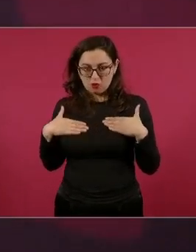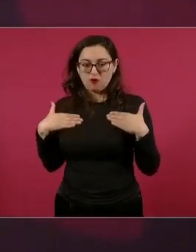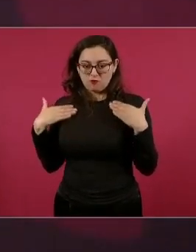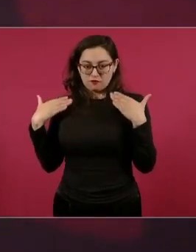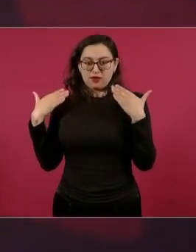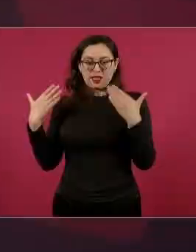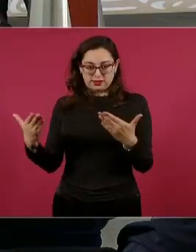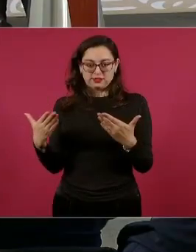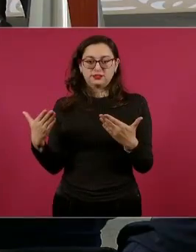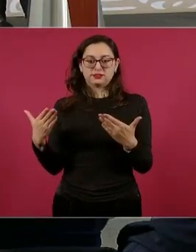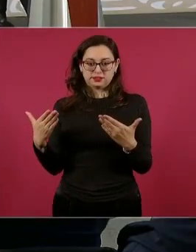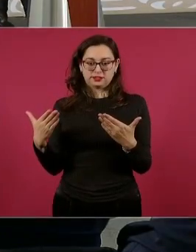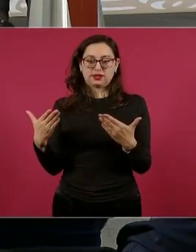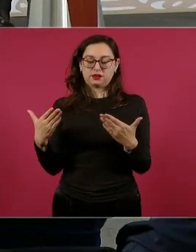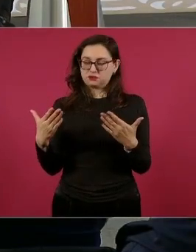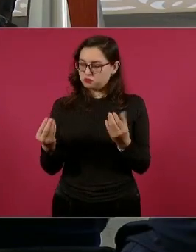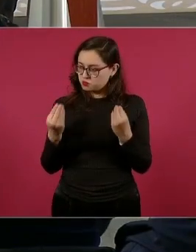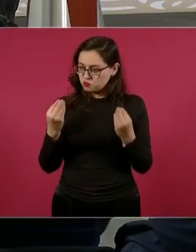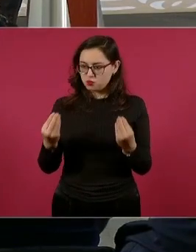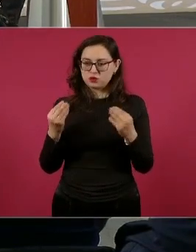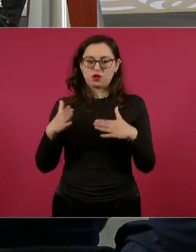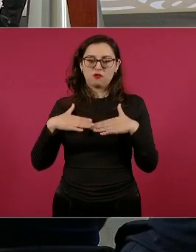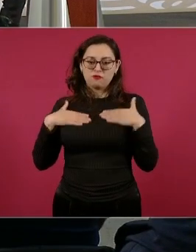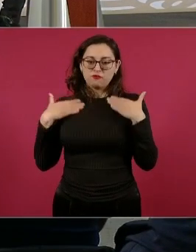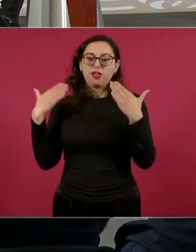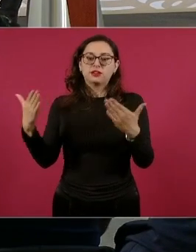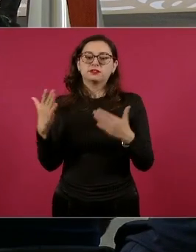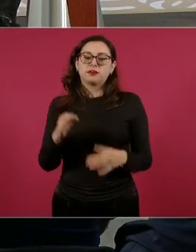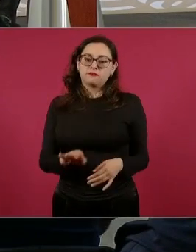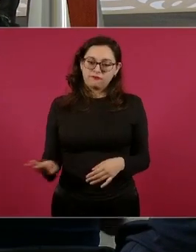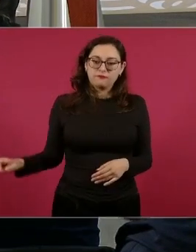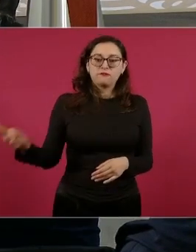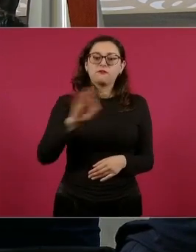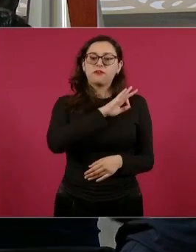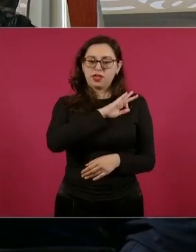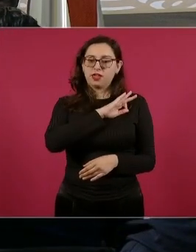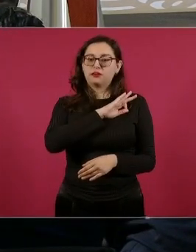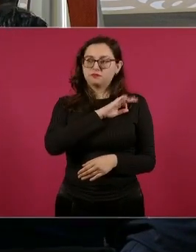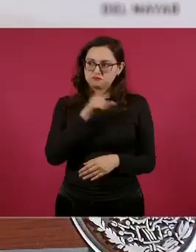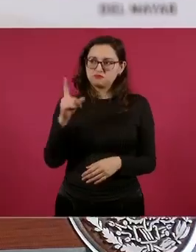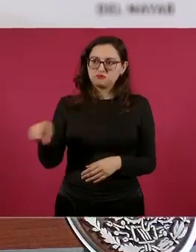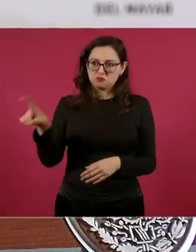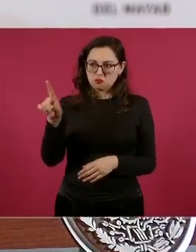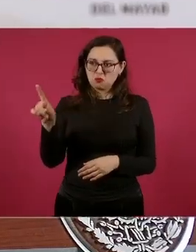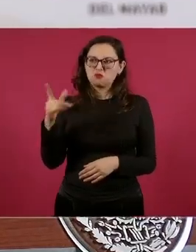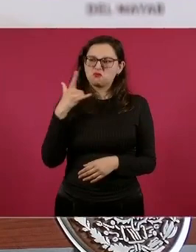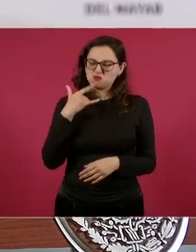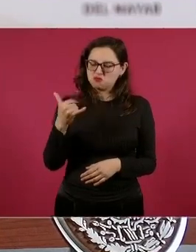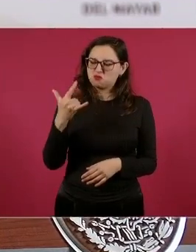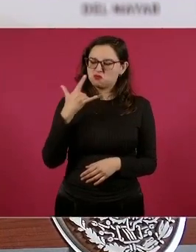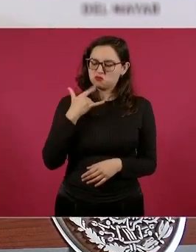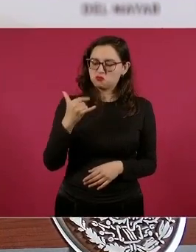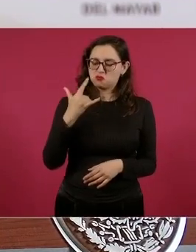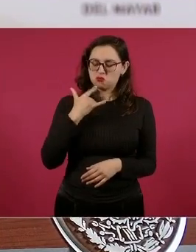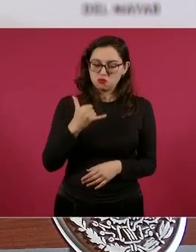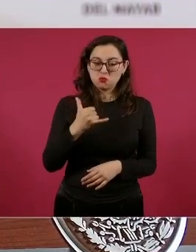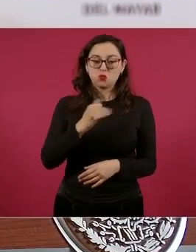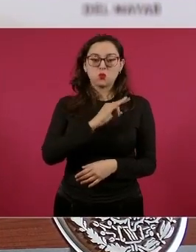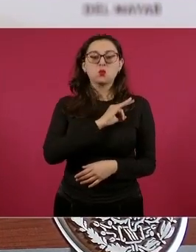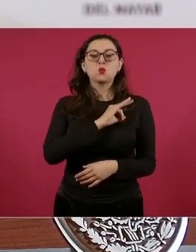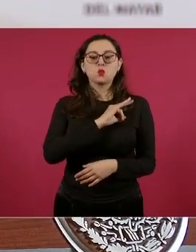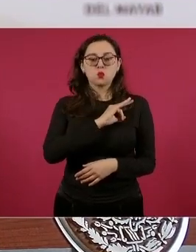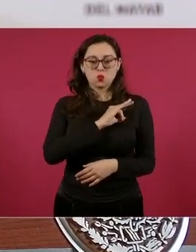mucha confianza y mucha fe en lo que van a hacer, en el esfuerzo que